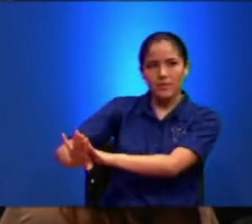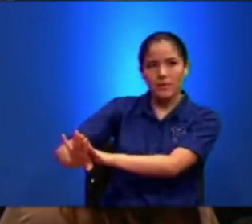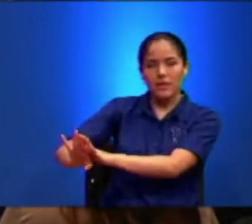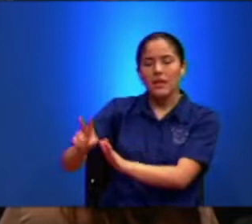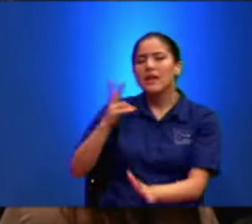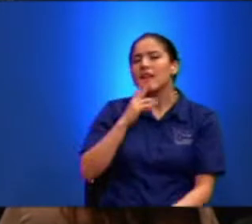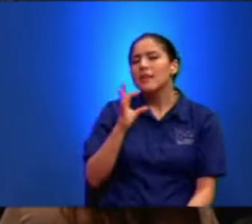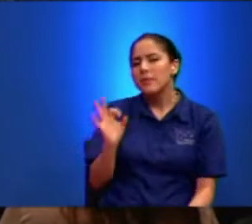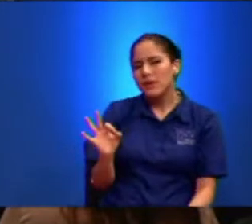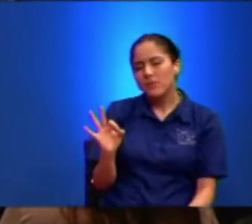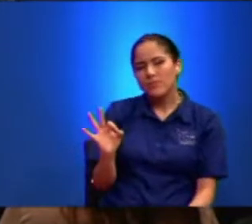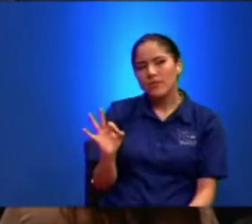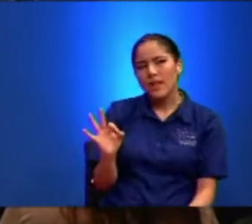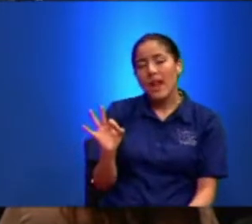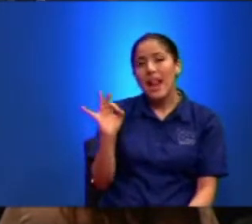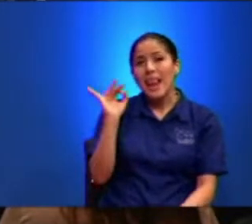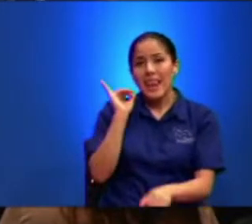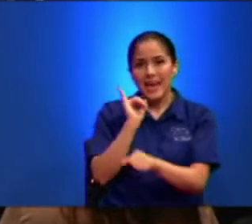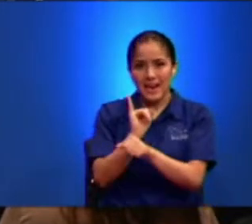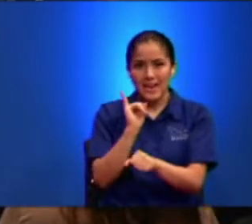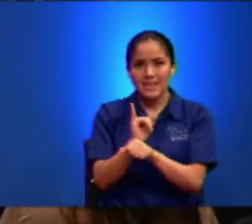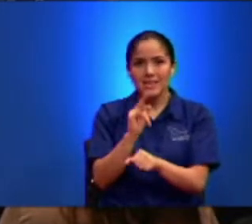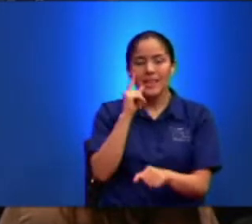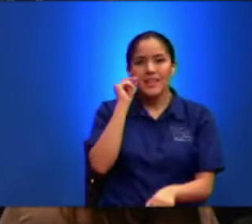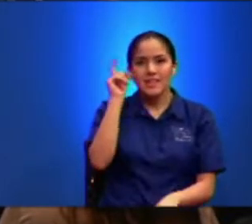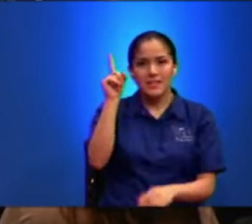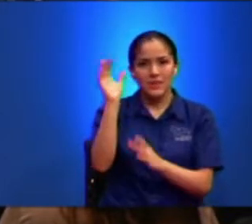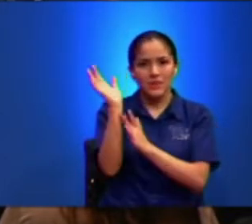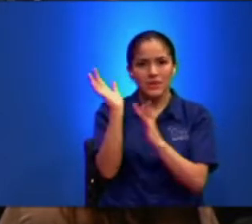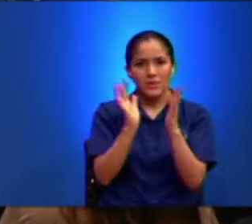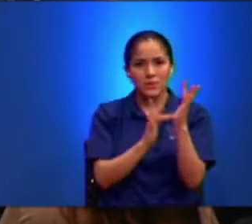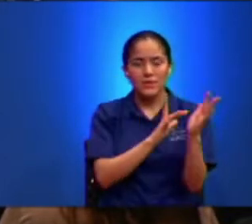Hermano La Iglesia Es el Señor Jesucristo